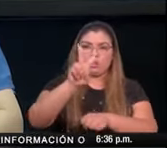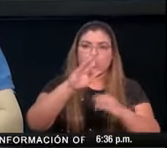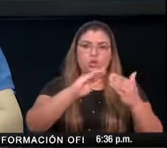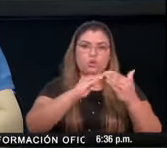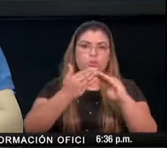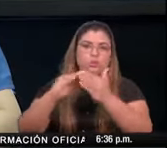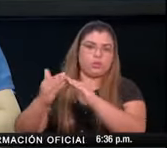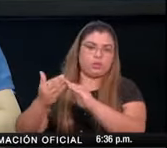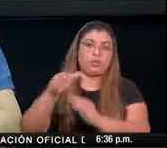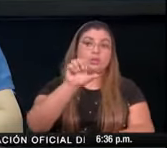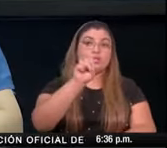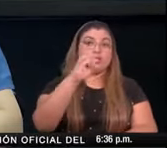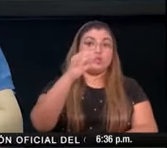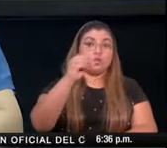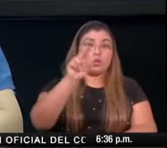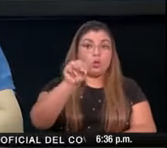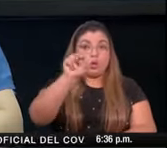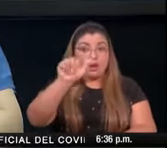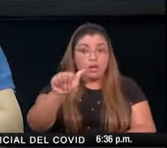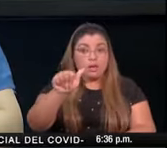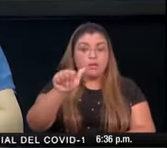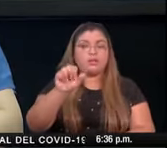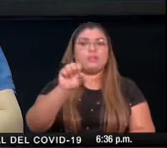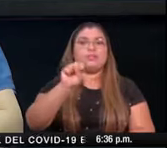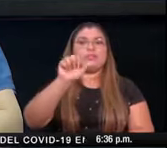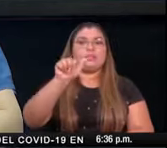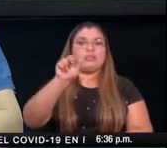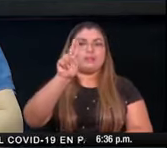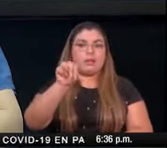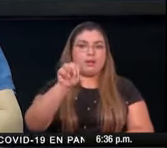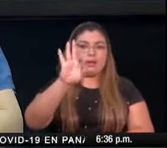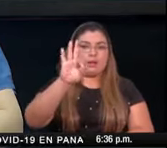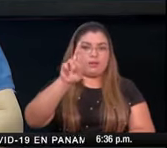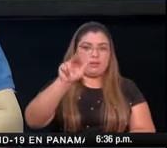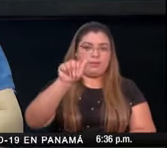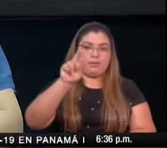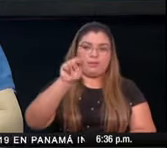tomar estas medidas en